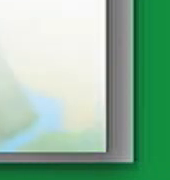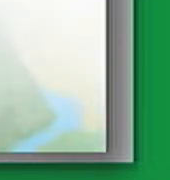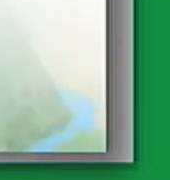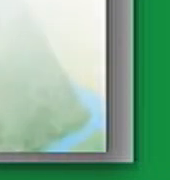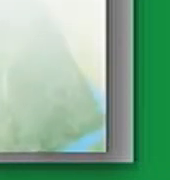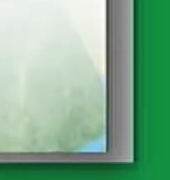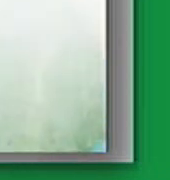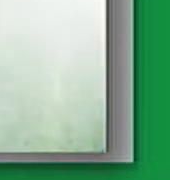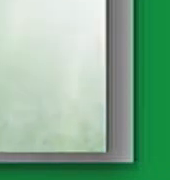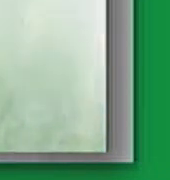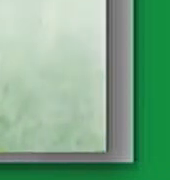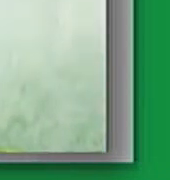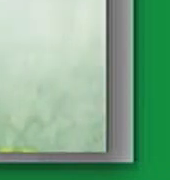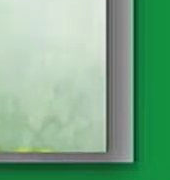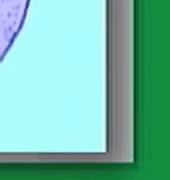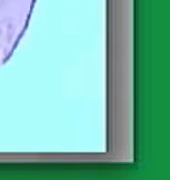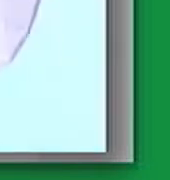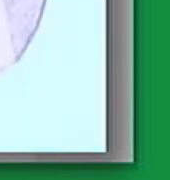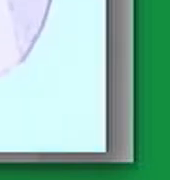¡Pubiaja!